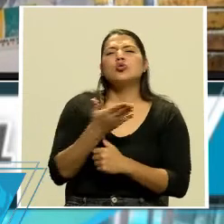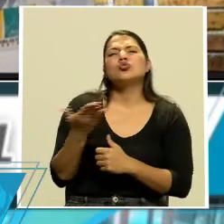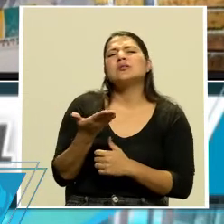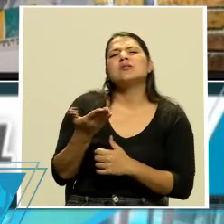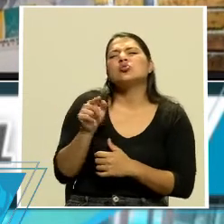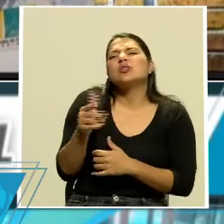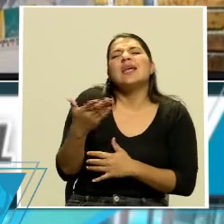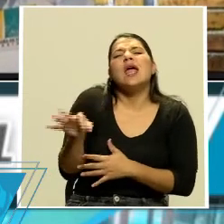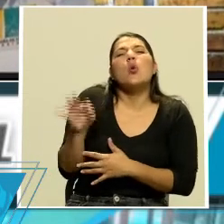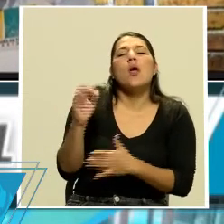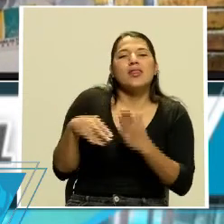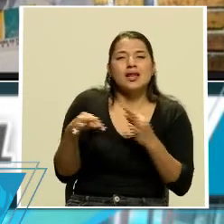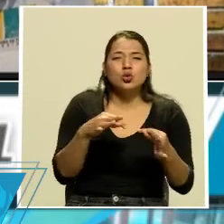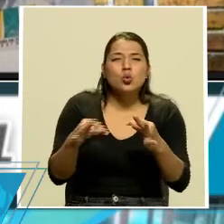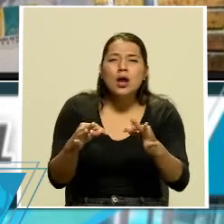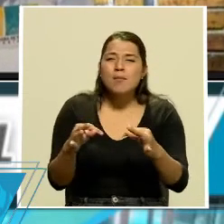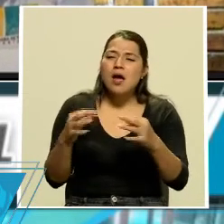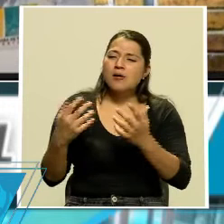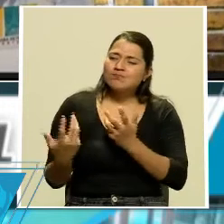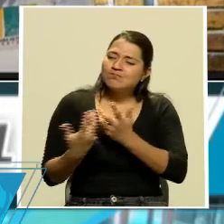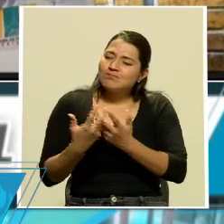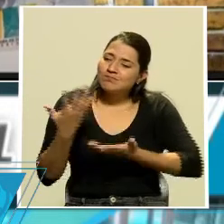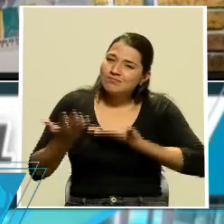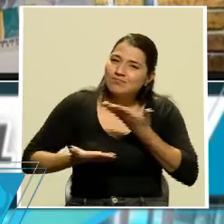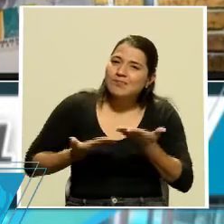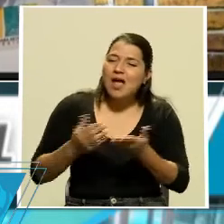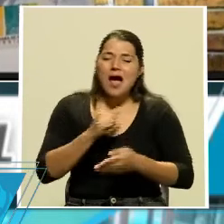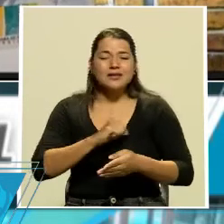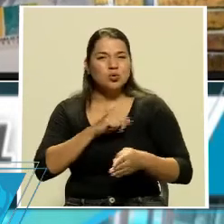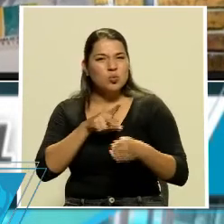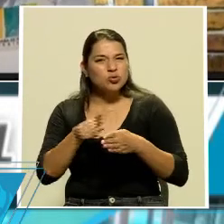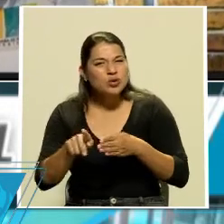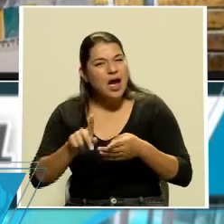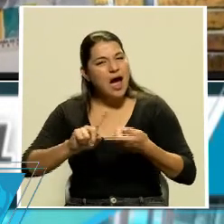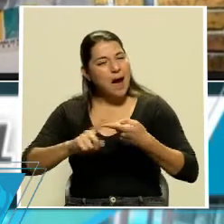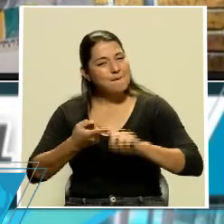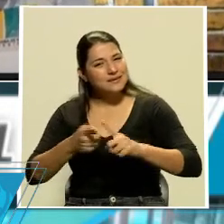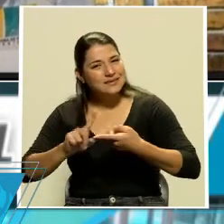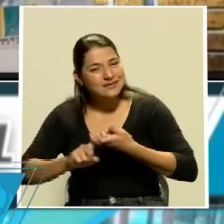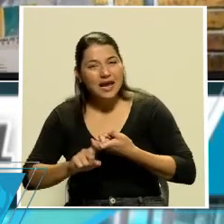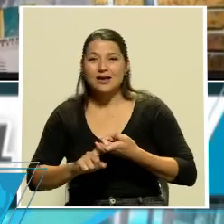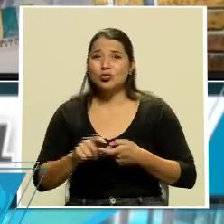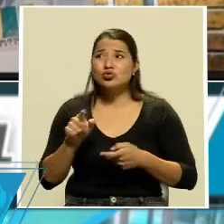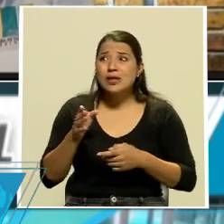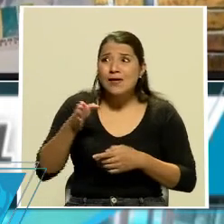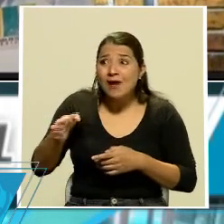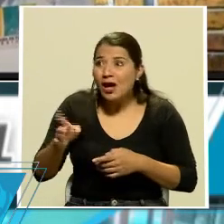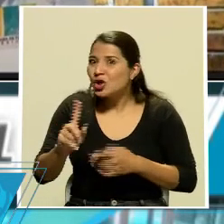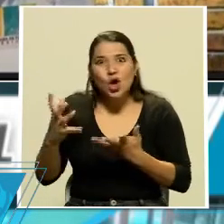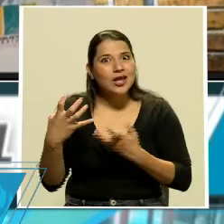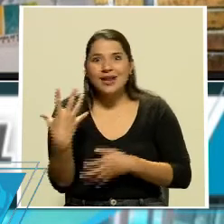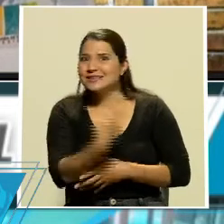encuentra calidez, encuentra profesionalismo, encuentra amistad. Usted no quiere irse de Turrialba, usted quiere volver a